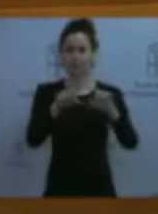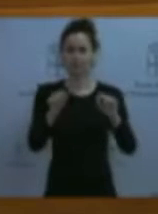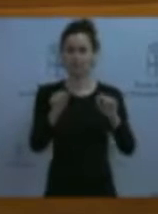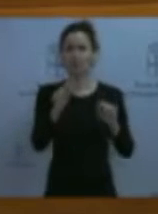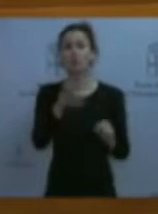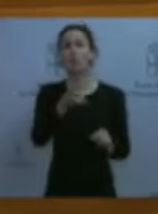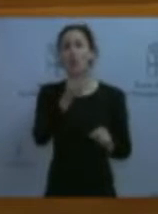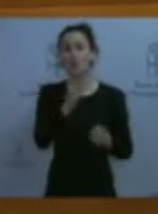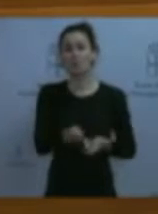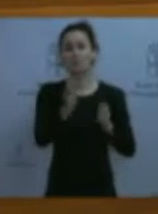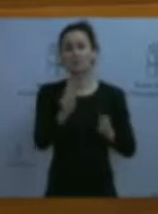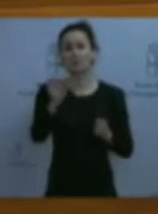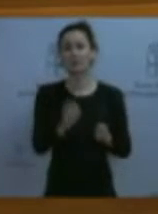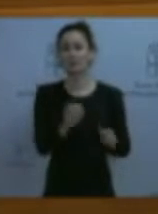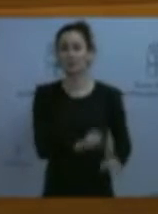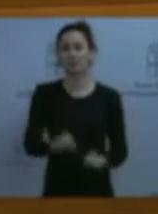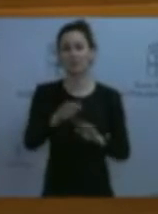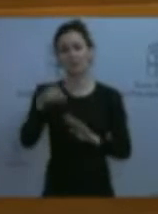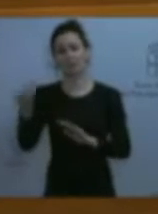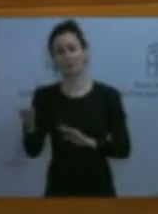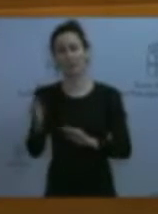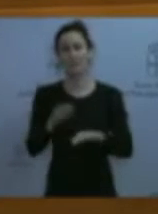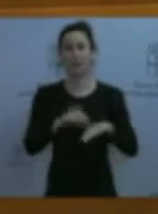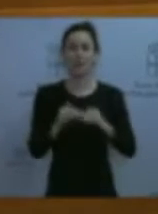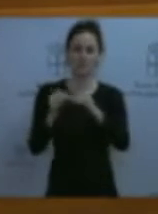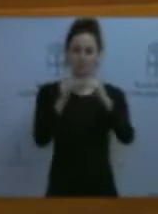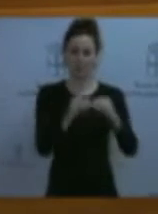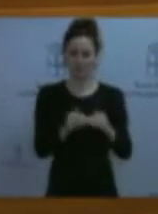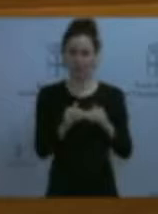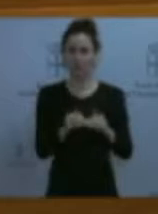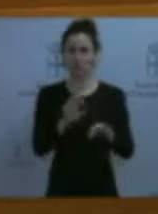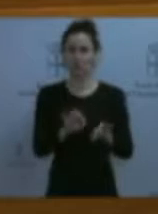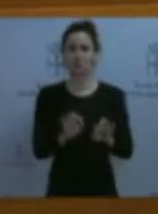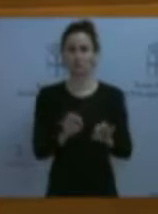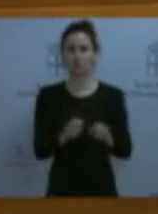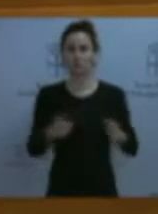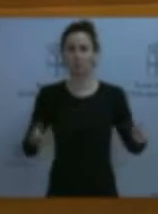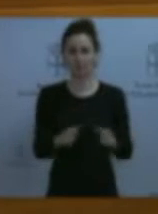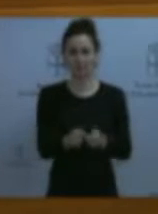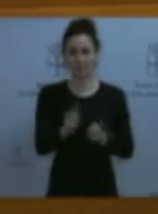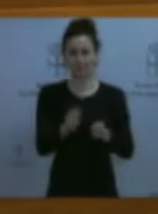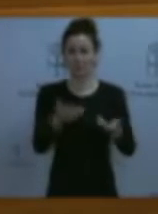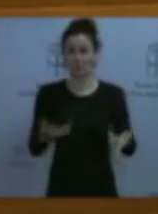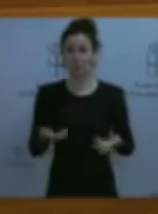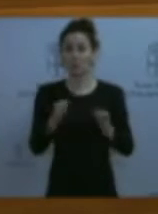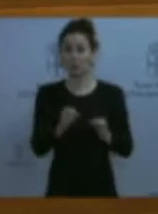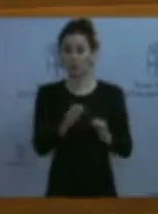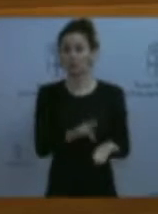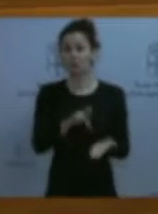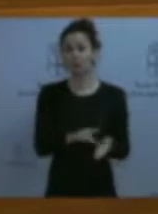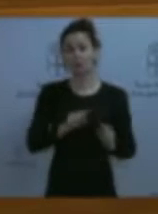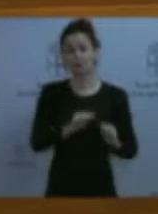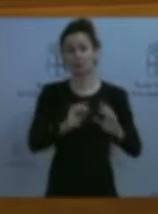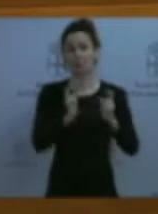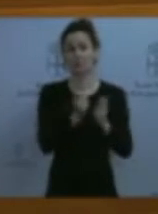equitativo de las cuotas. En la interpelación dejamos expuestas problemáticas y demandas del sector de la pesca artesanal